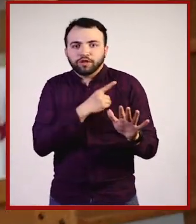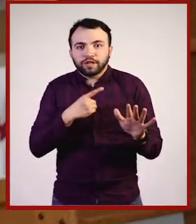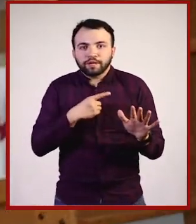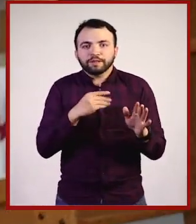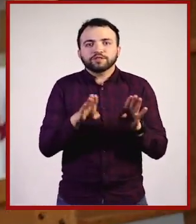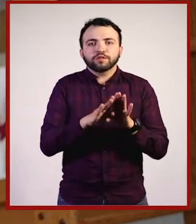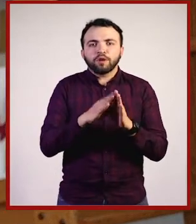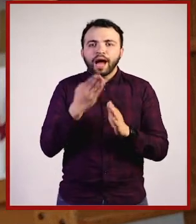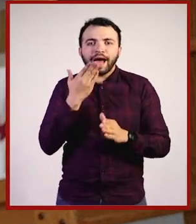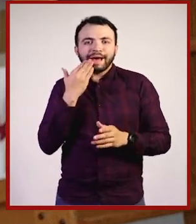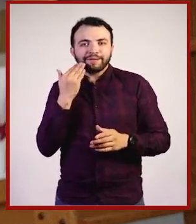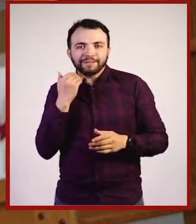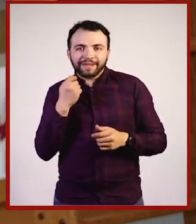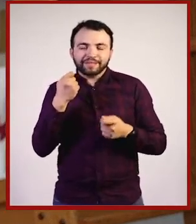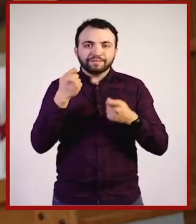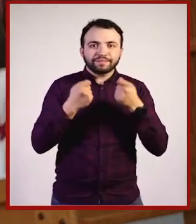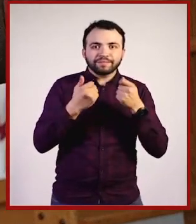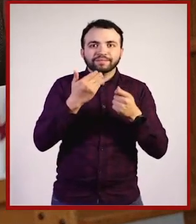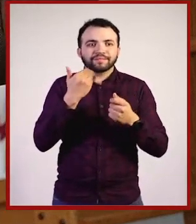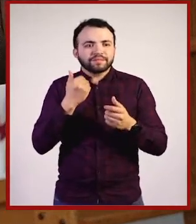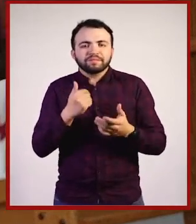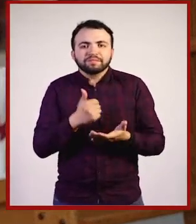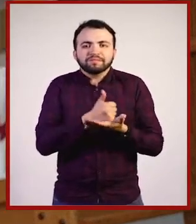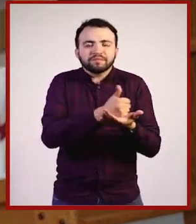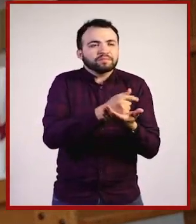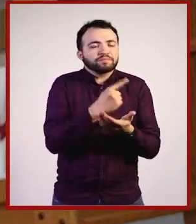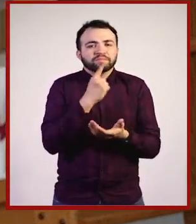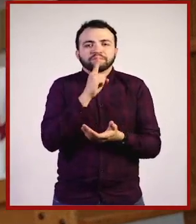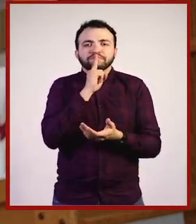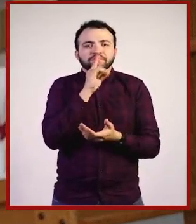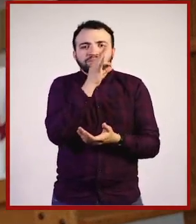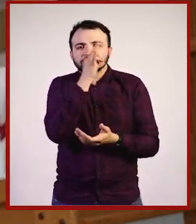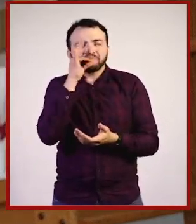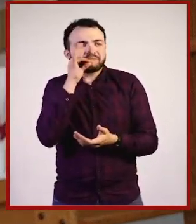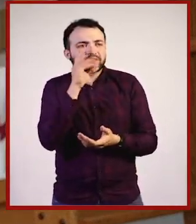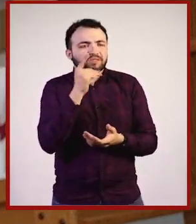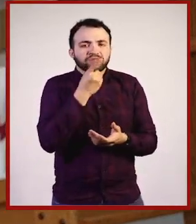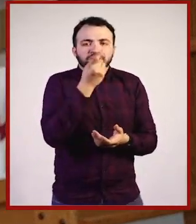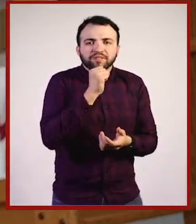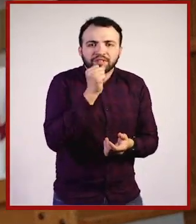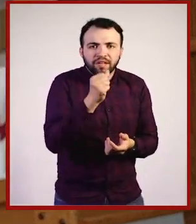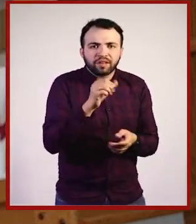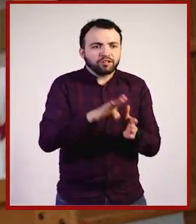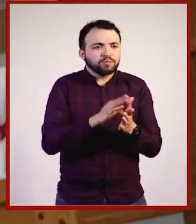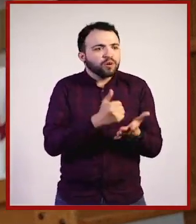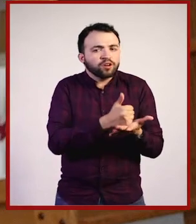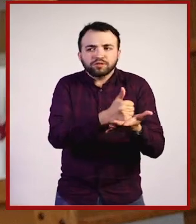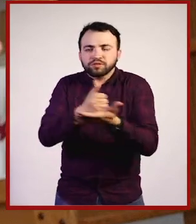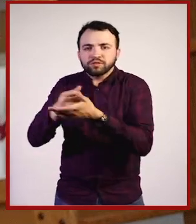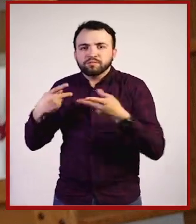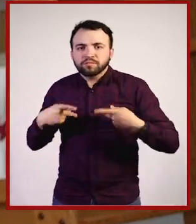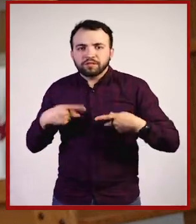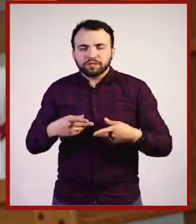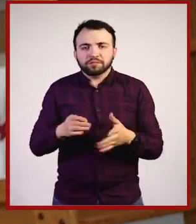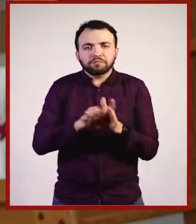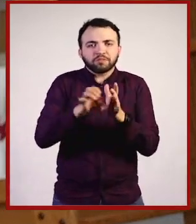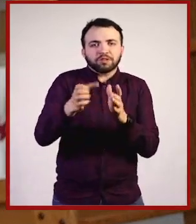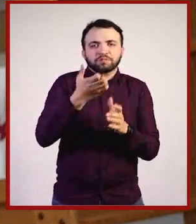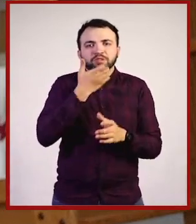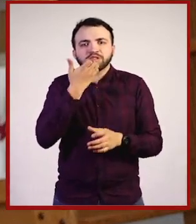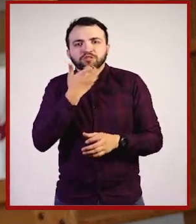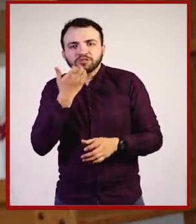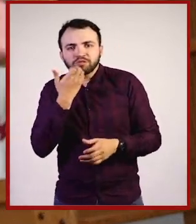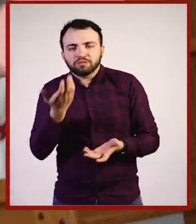sencillo está mejorando a toda la humanidad. Y yo creo que es lo que tenemos que aprender. Y lo vemos nosotros en la escuela, ¿no?